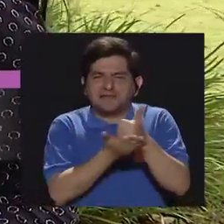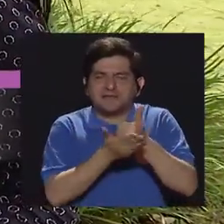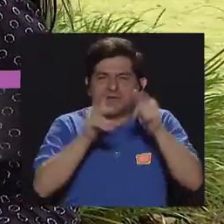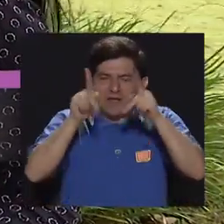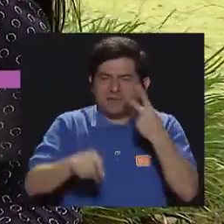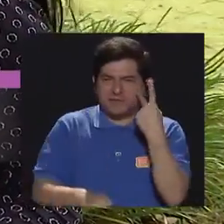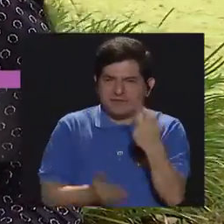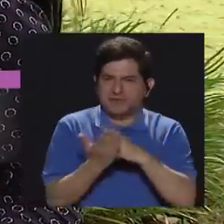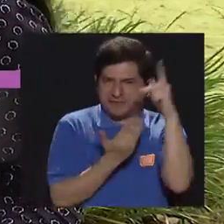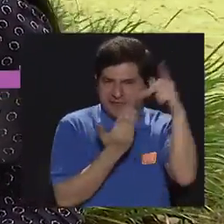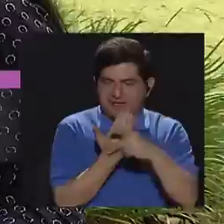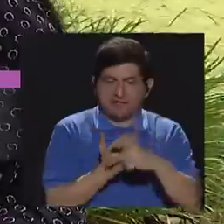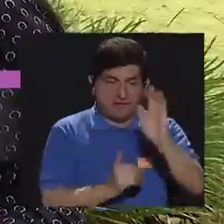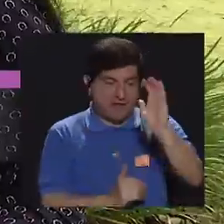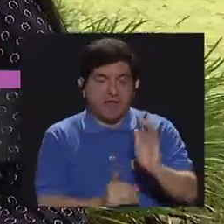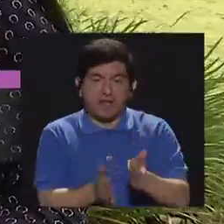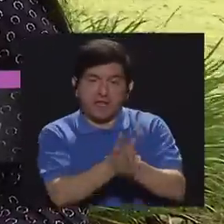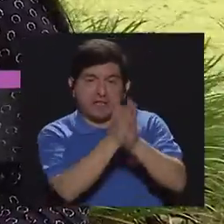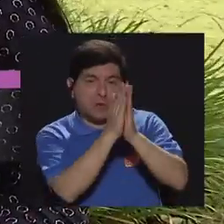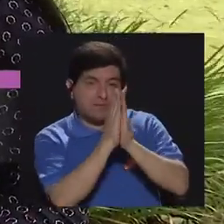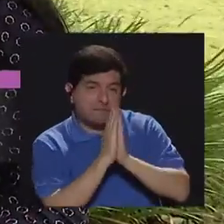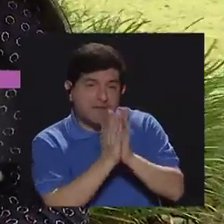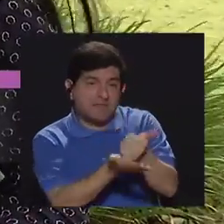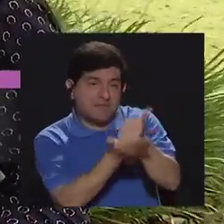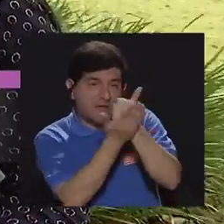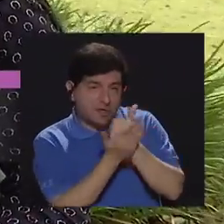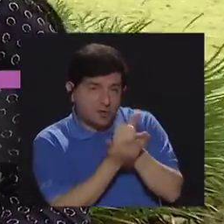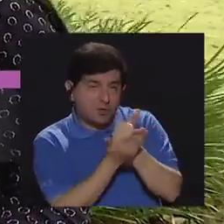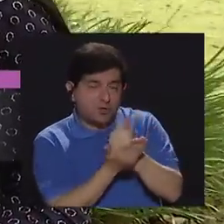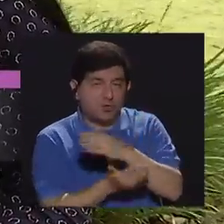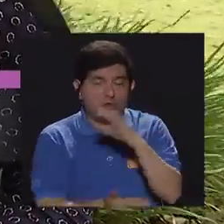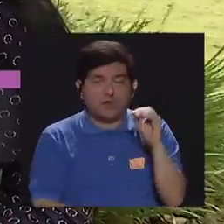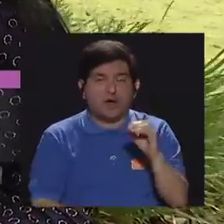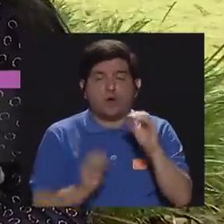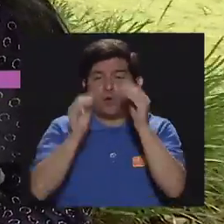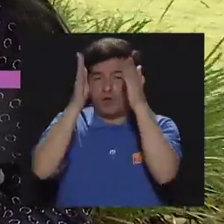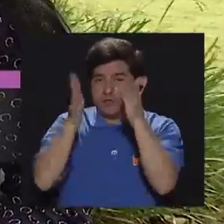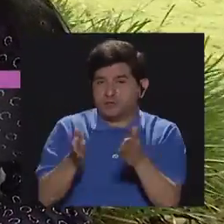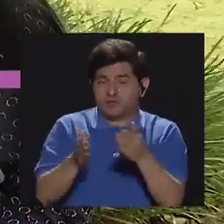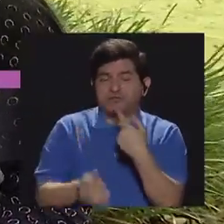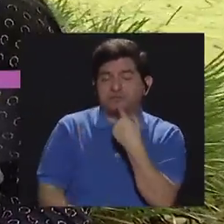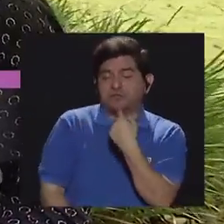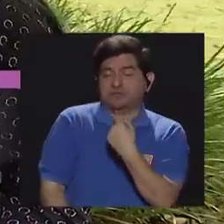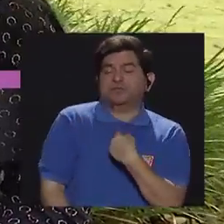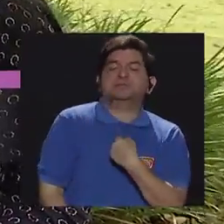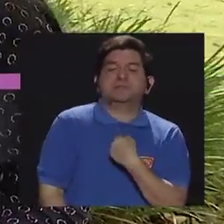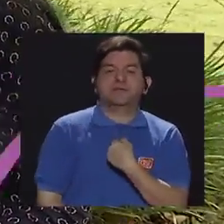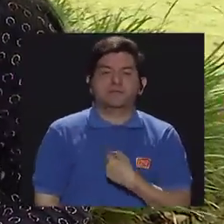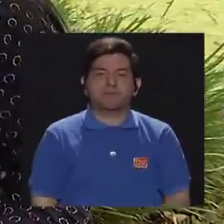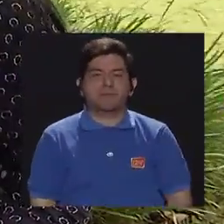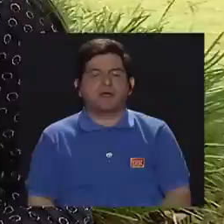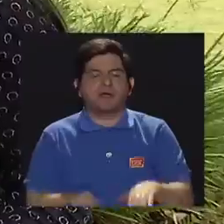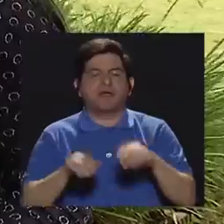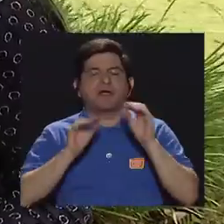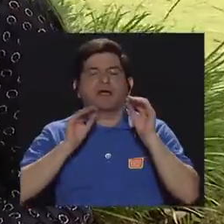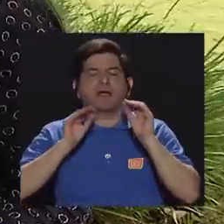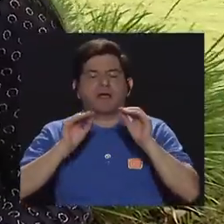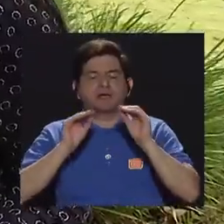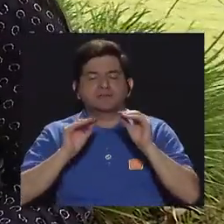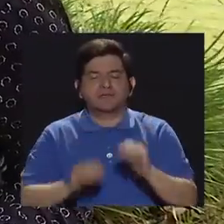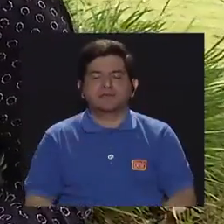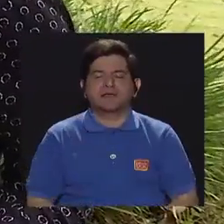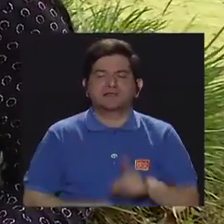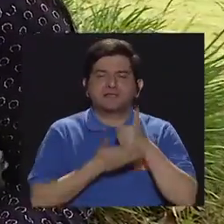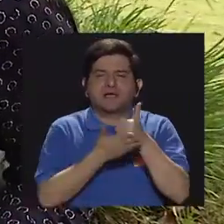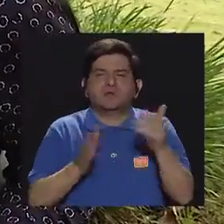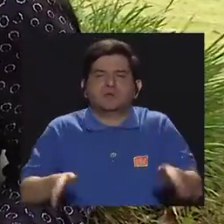nuestros televidentes en casa. ¿El niño debe pedir, puede pedir ayuda o debe ser el maestro que nos diga por dónde ayudar al niño? Eso